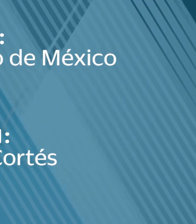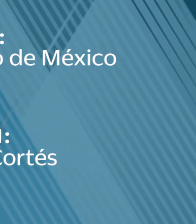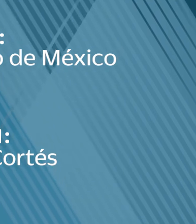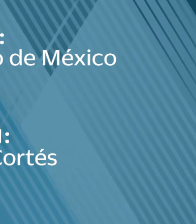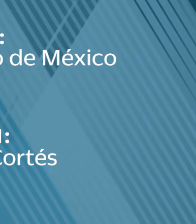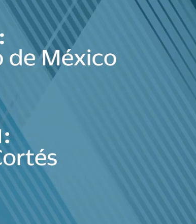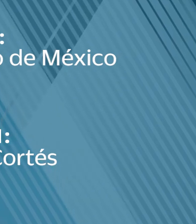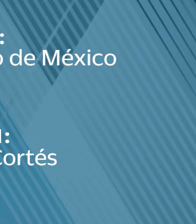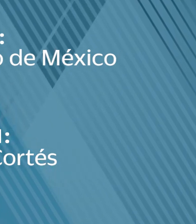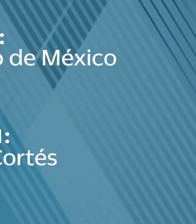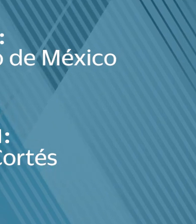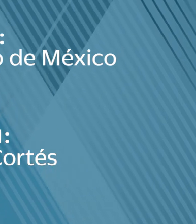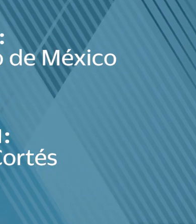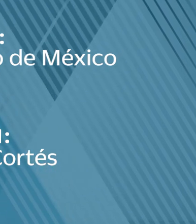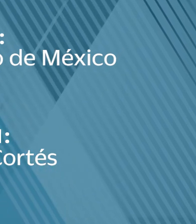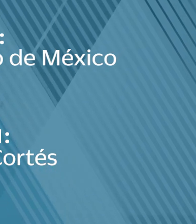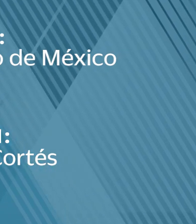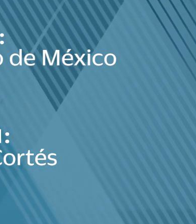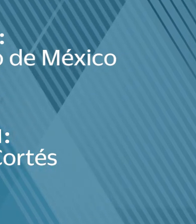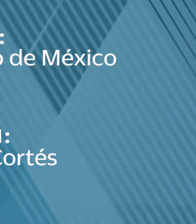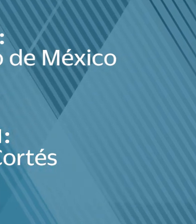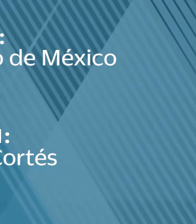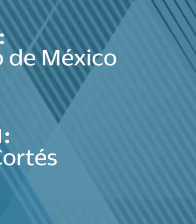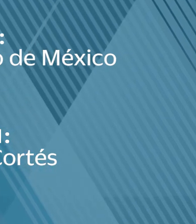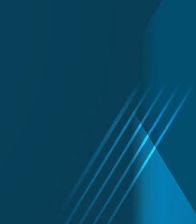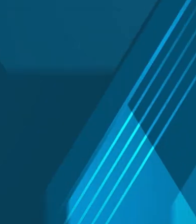autosuficiencia de frijol, garantizar agua y sostenibilidad.